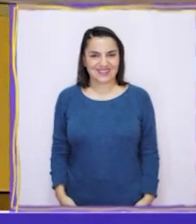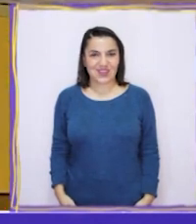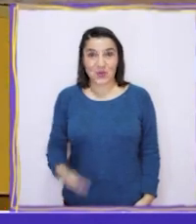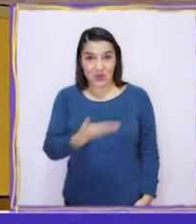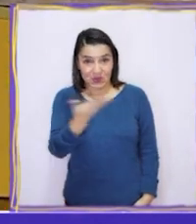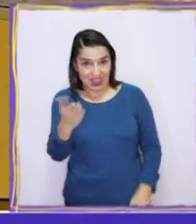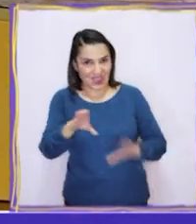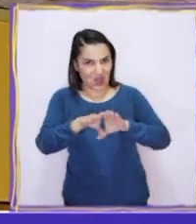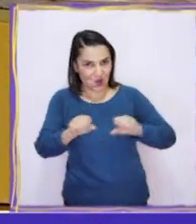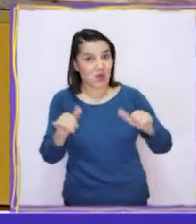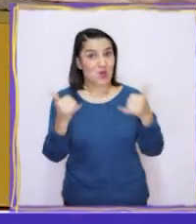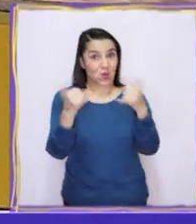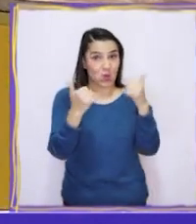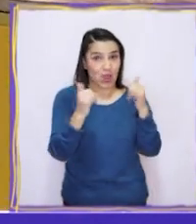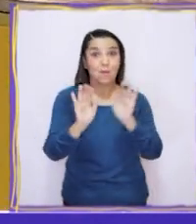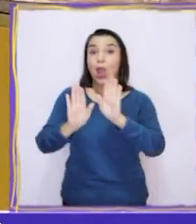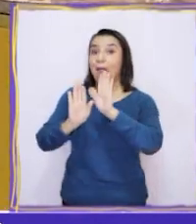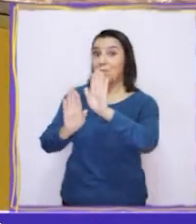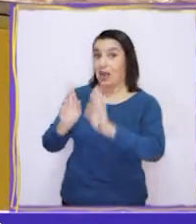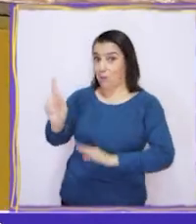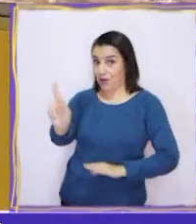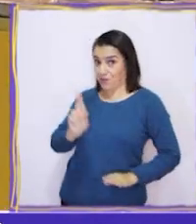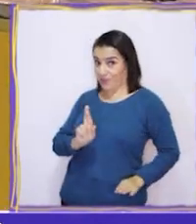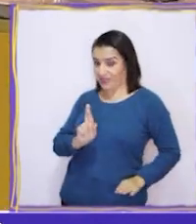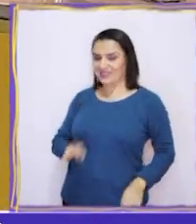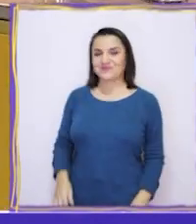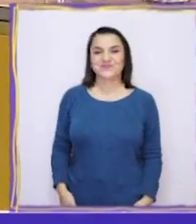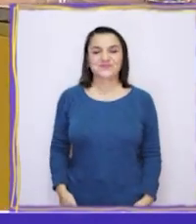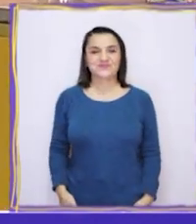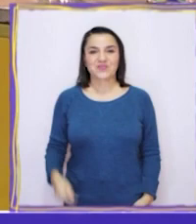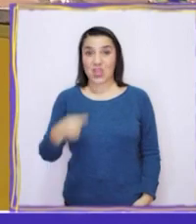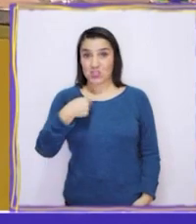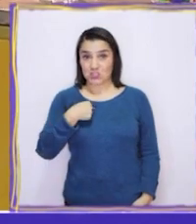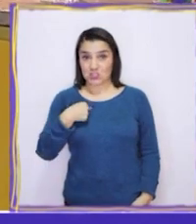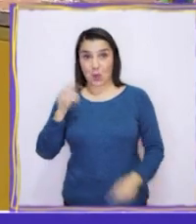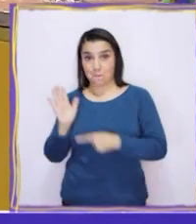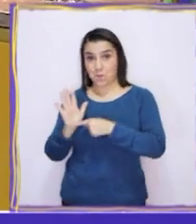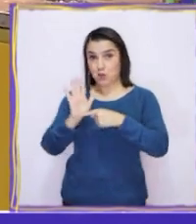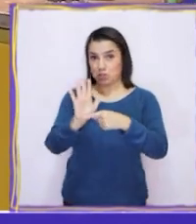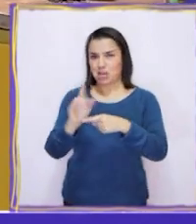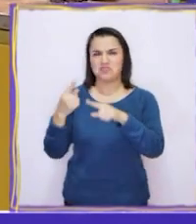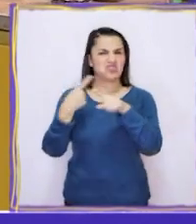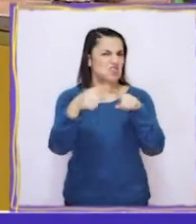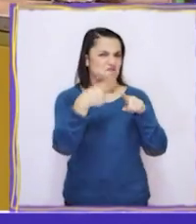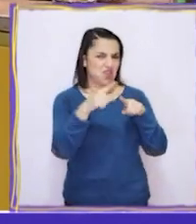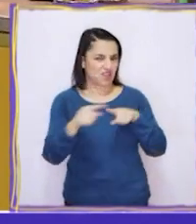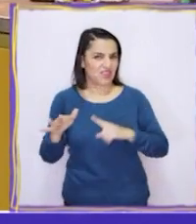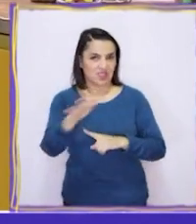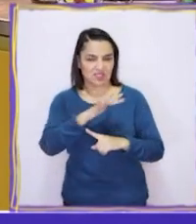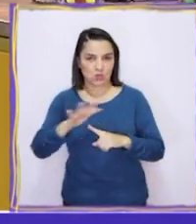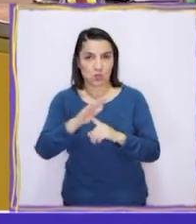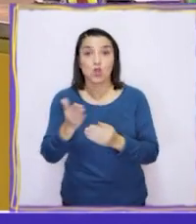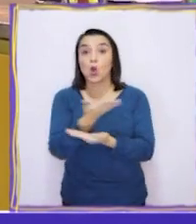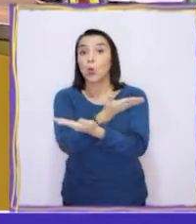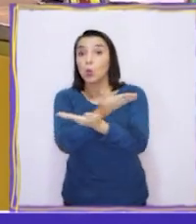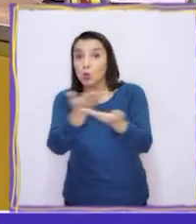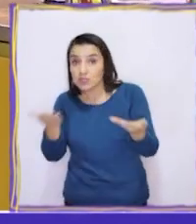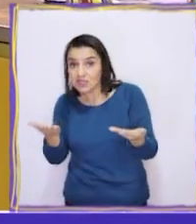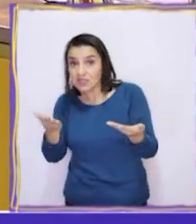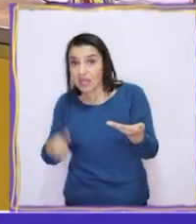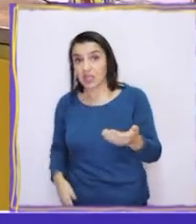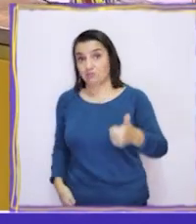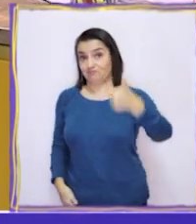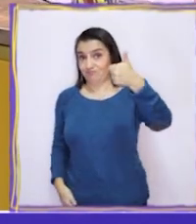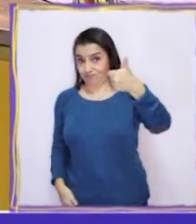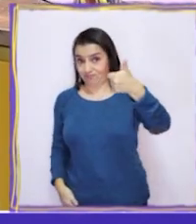¿Les parece que juguemos mientras esperamos la respuesta? Yo les voy a mostrar diferentes situaciones. Y ustedes